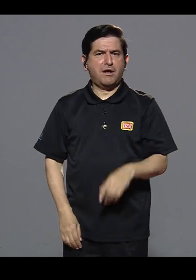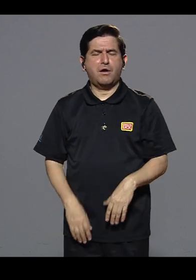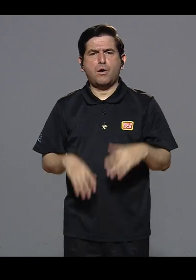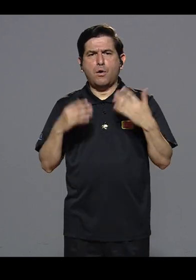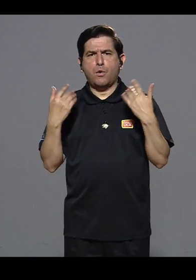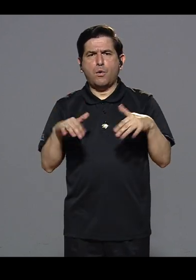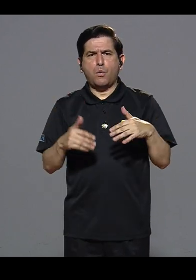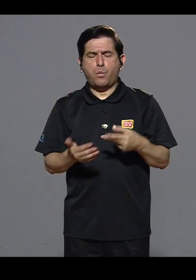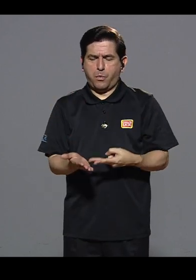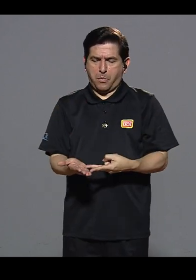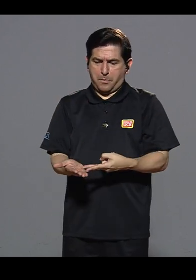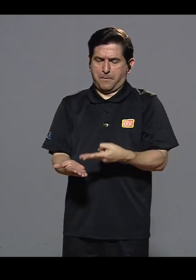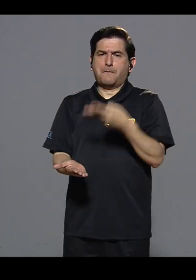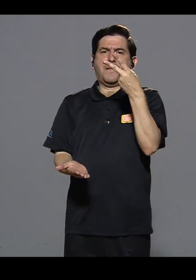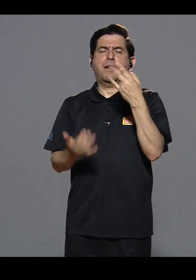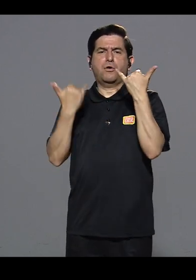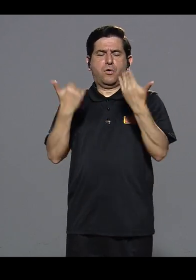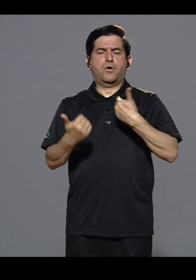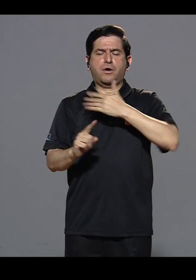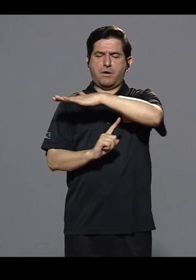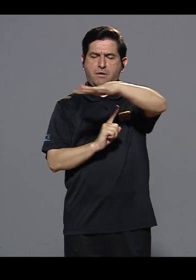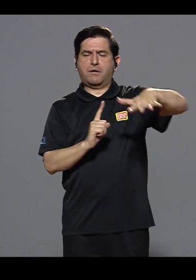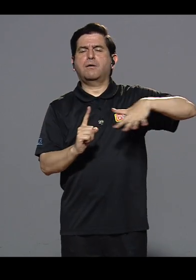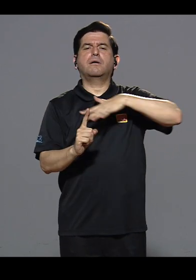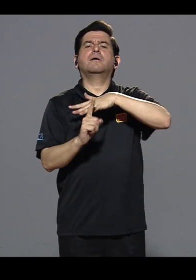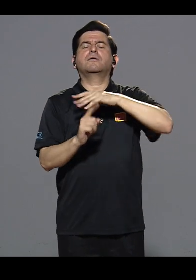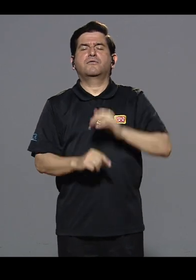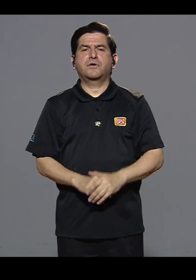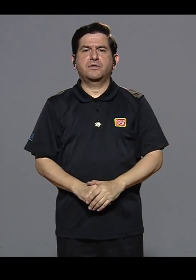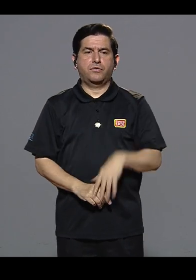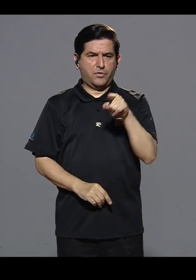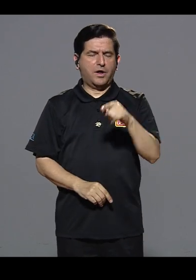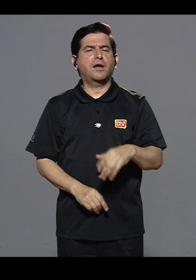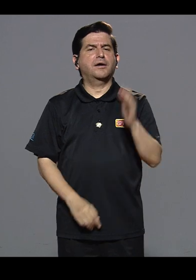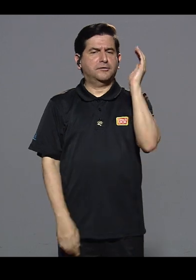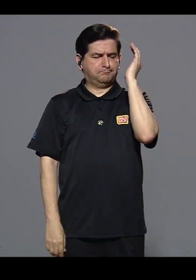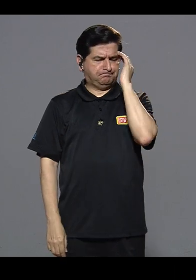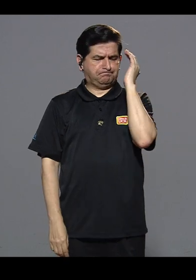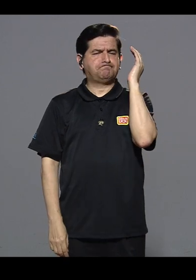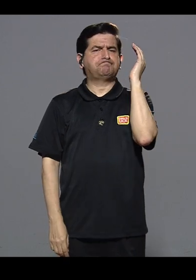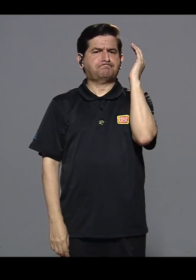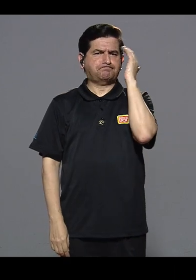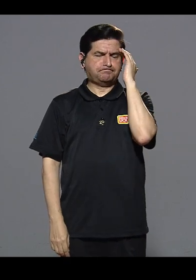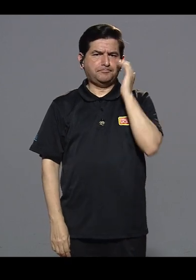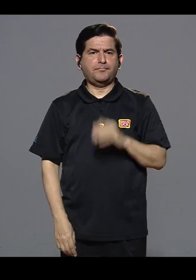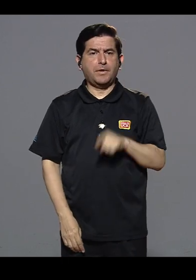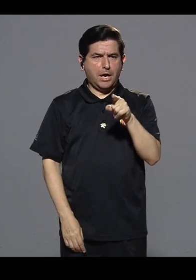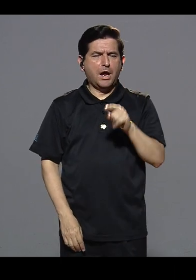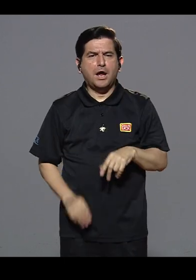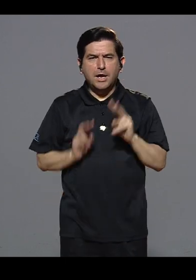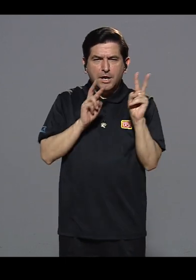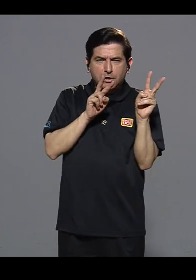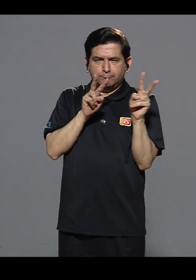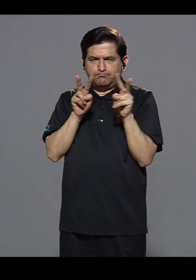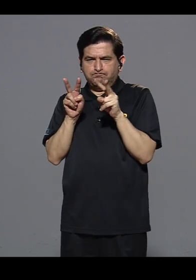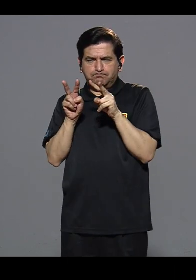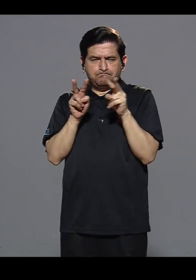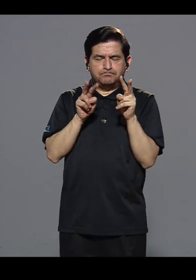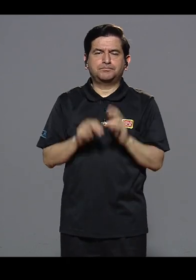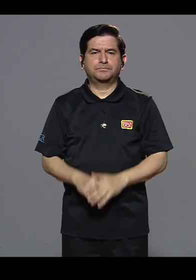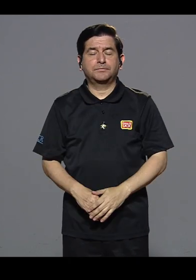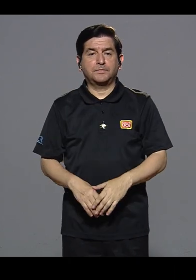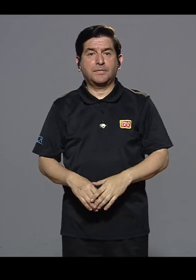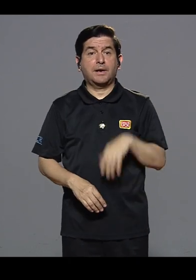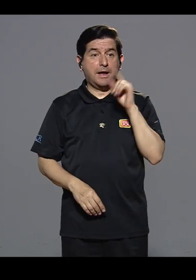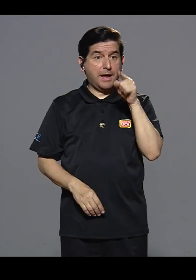William valore más, valore lo que tiene a su alrededor, siendo más consciente, siendo más